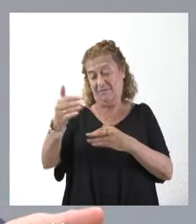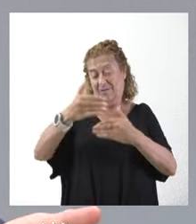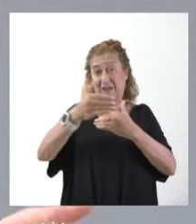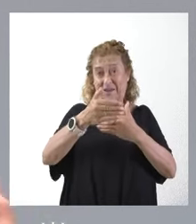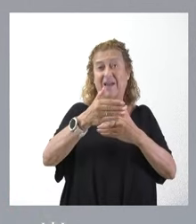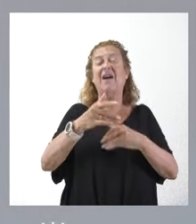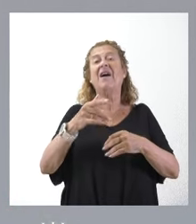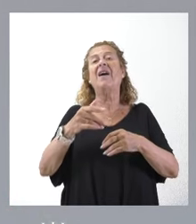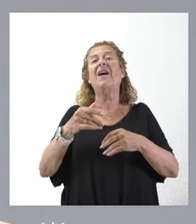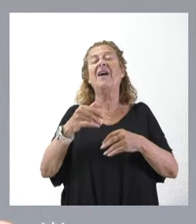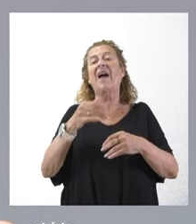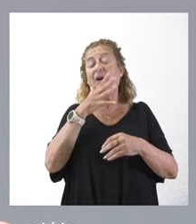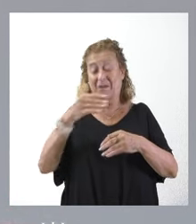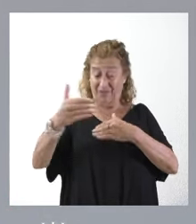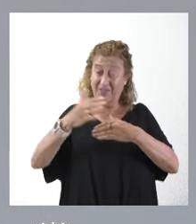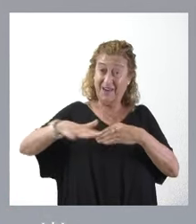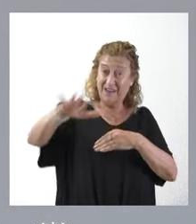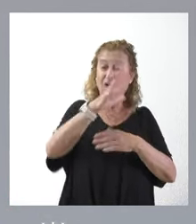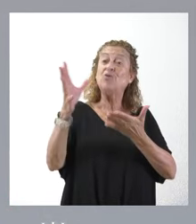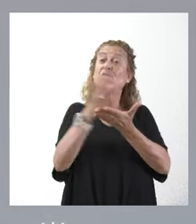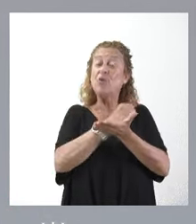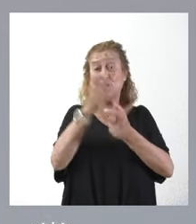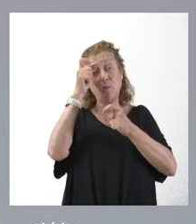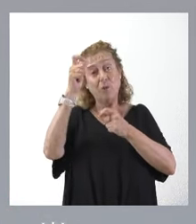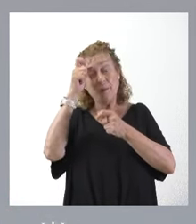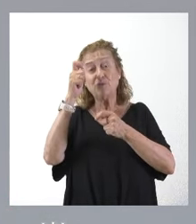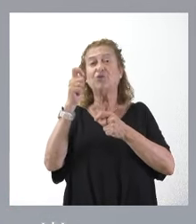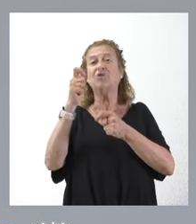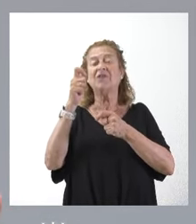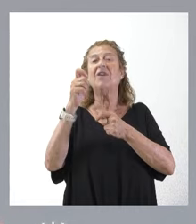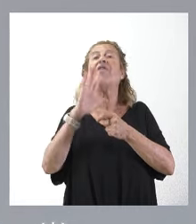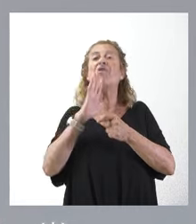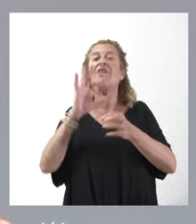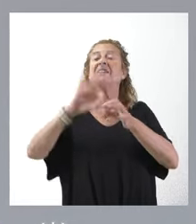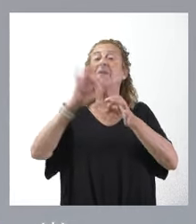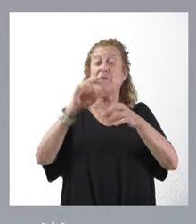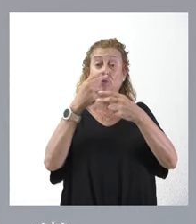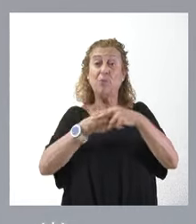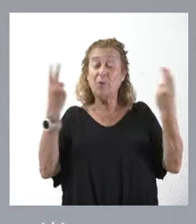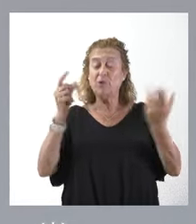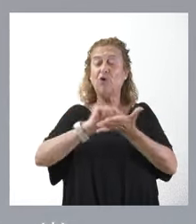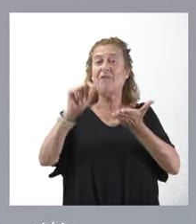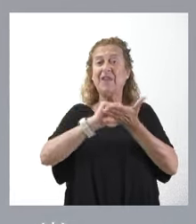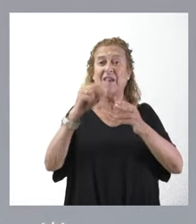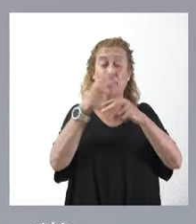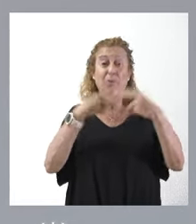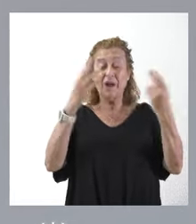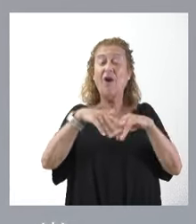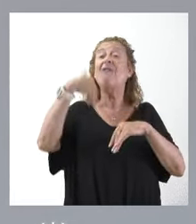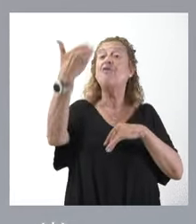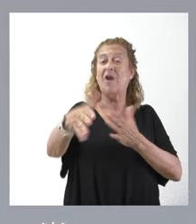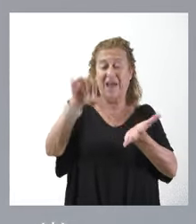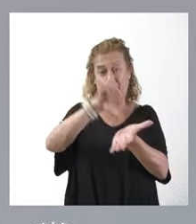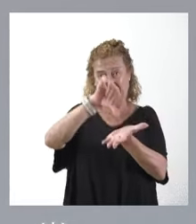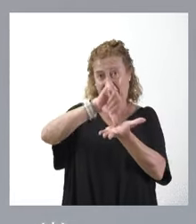hablado de los ultraperiféricos. Los periféricos son todos aquellos que están ubicados en servicios públicos, en oficinas públicas, fuera de la capital,